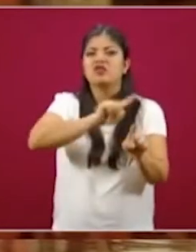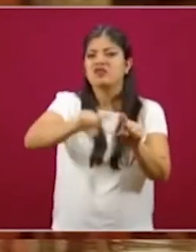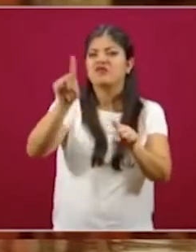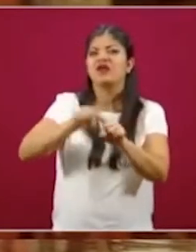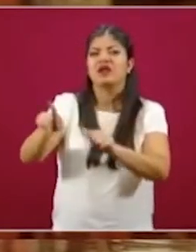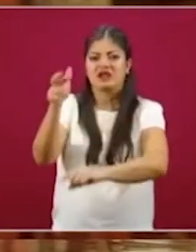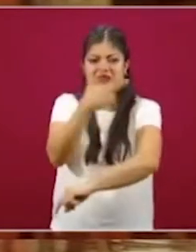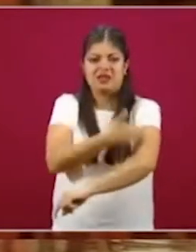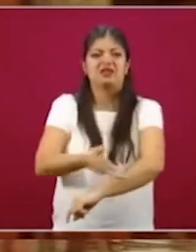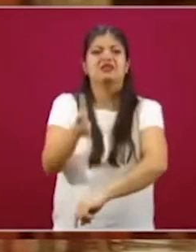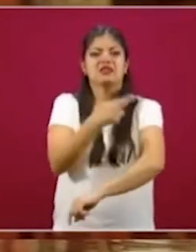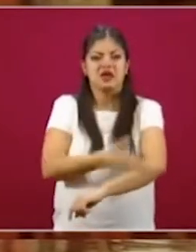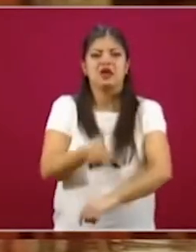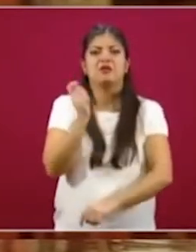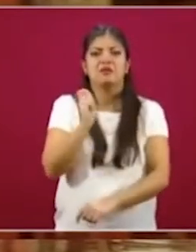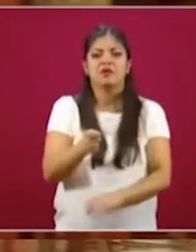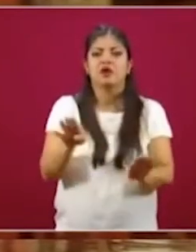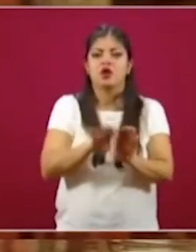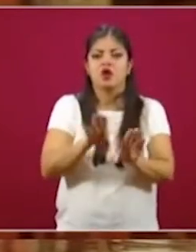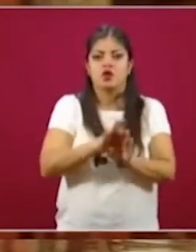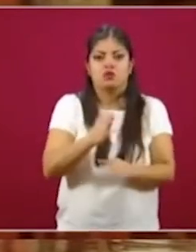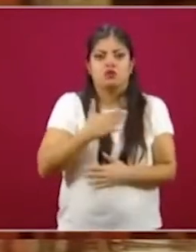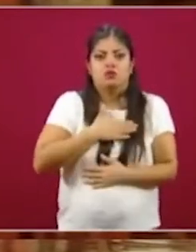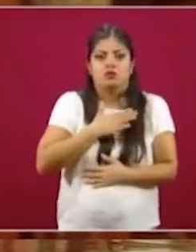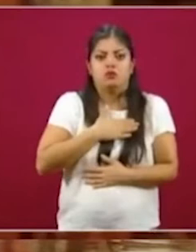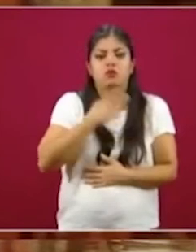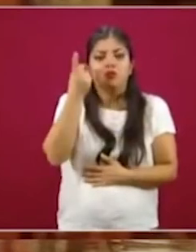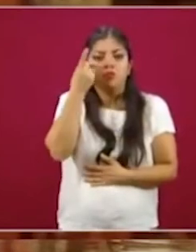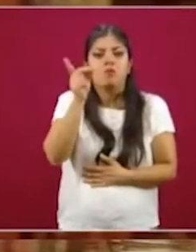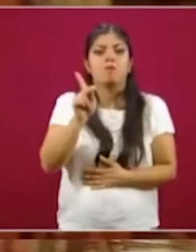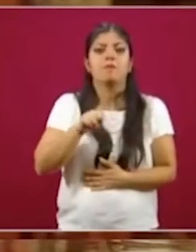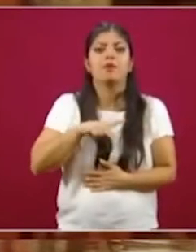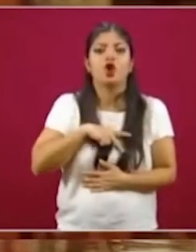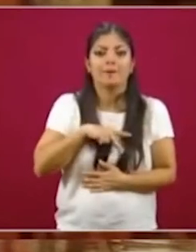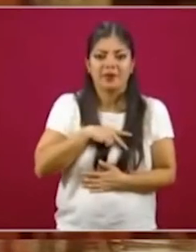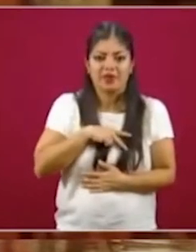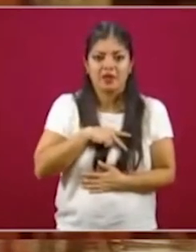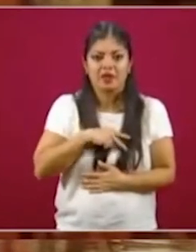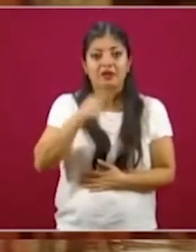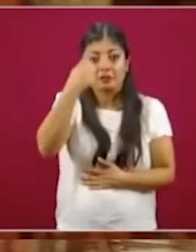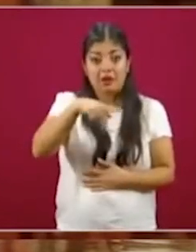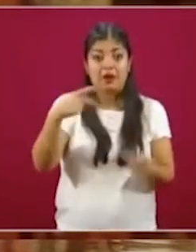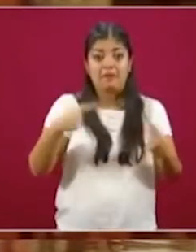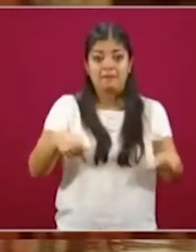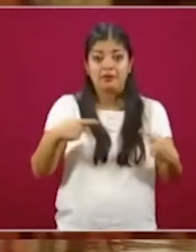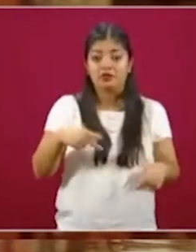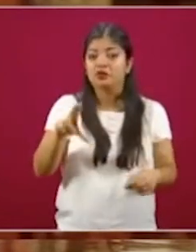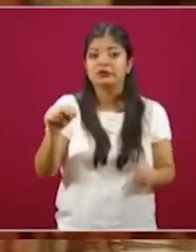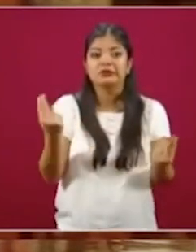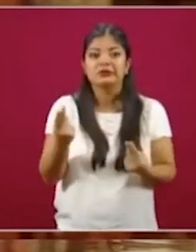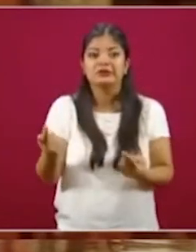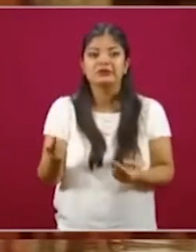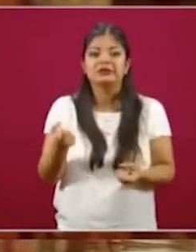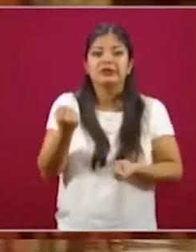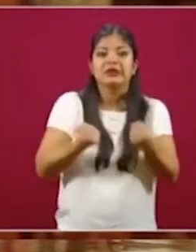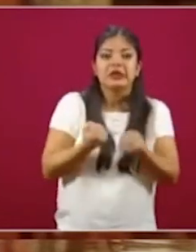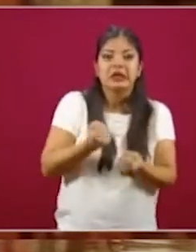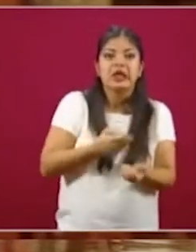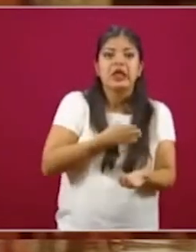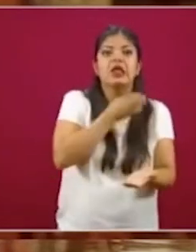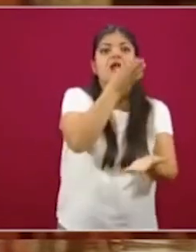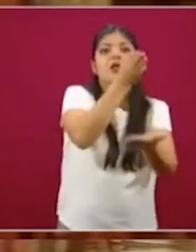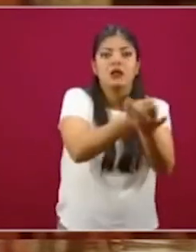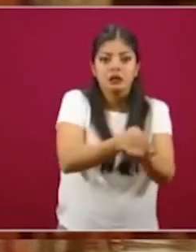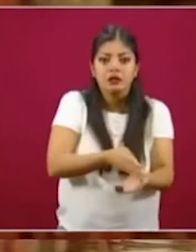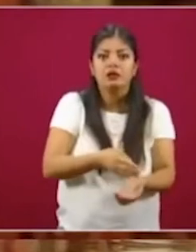dentro del mundo de la propiedad intelectual con el propósito de que las personas no tengan que hacer desplazamientos en sus vehículos, no